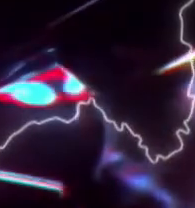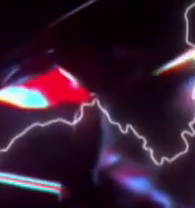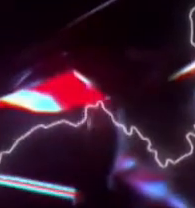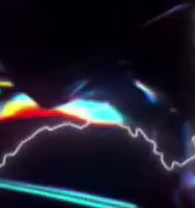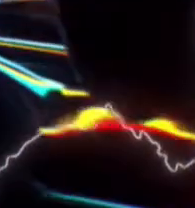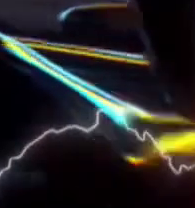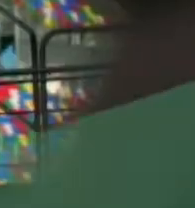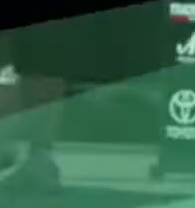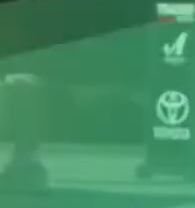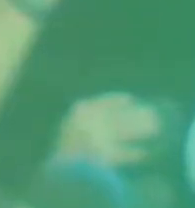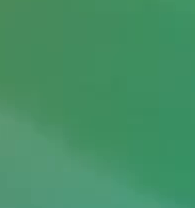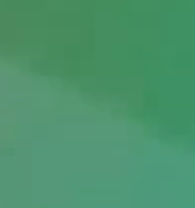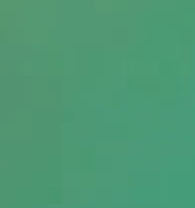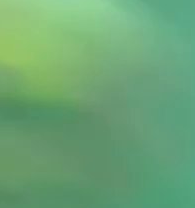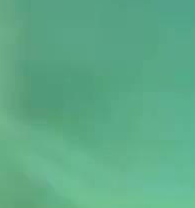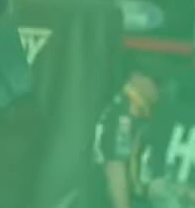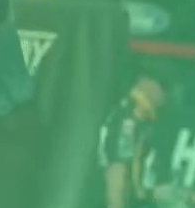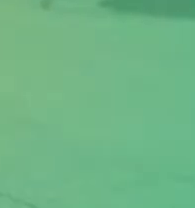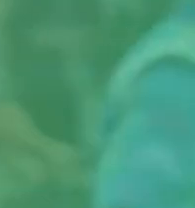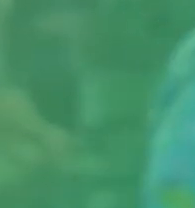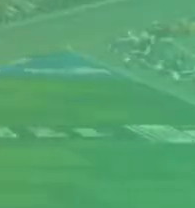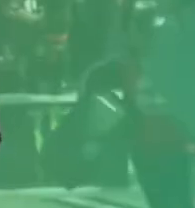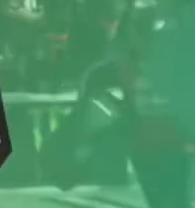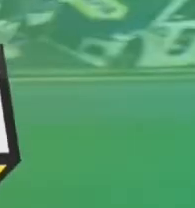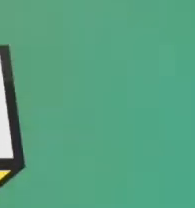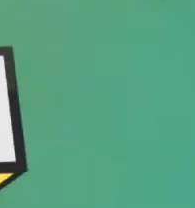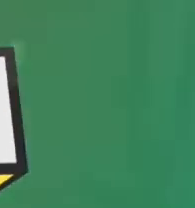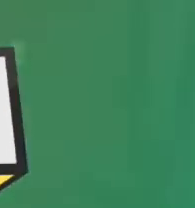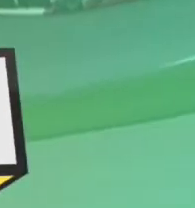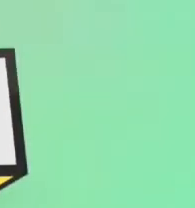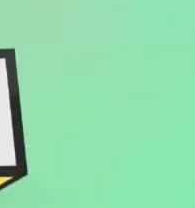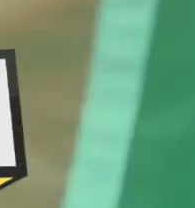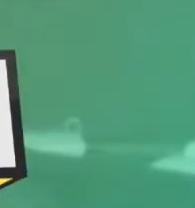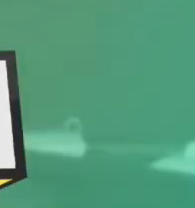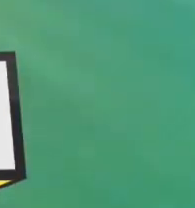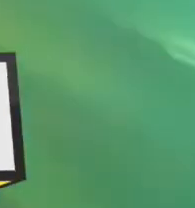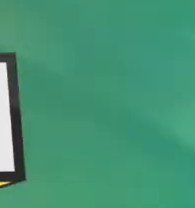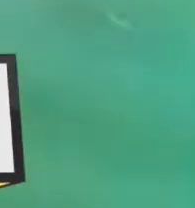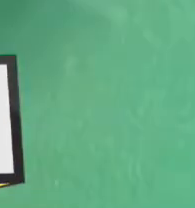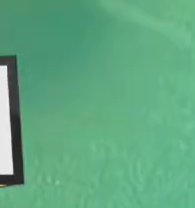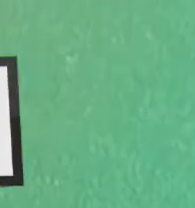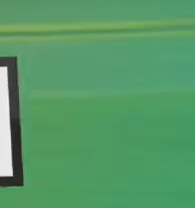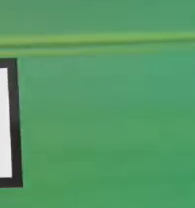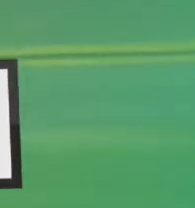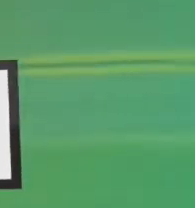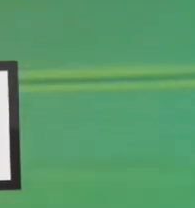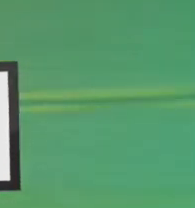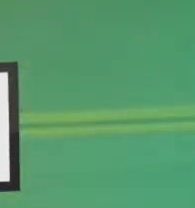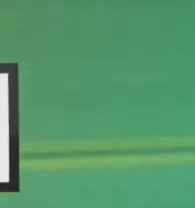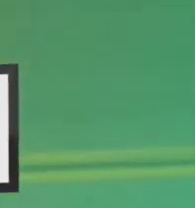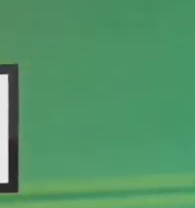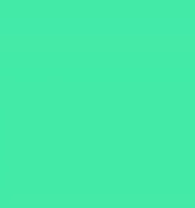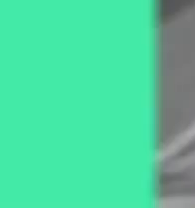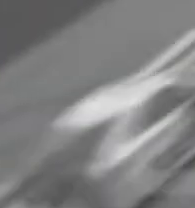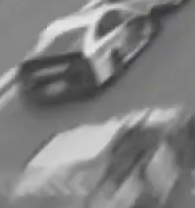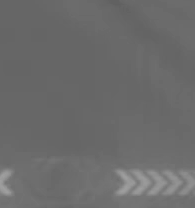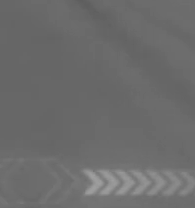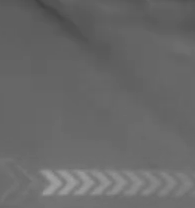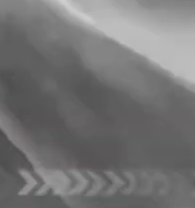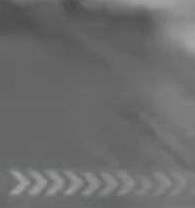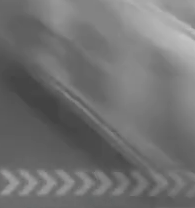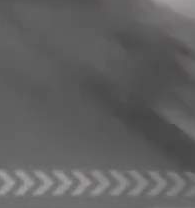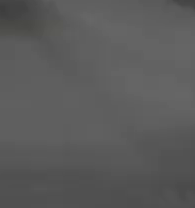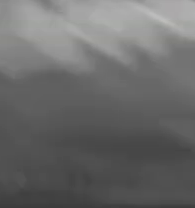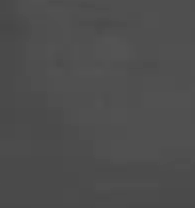Es tu pase VIP al automovilismo mundial. Los autos más veloces. Los pilotos más reconocidos.